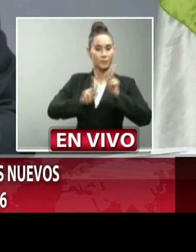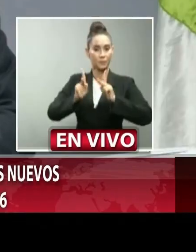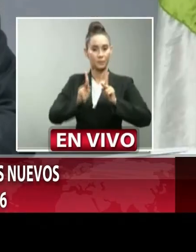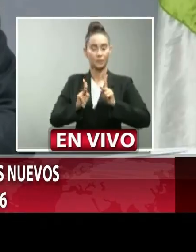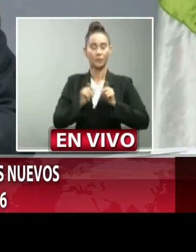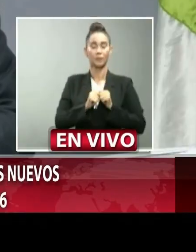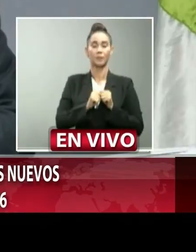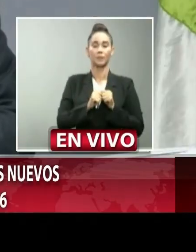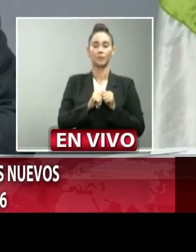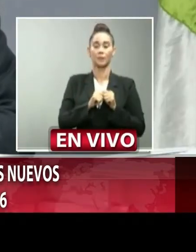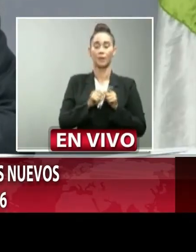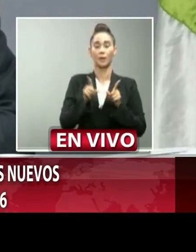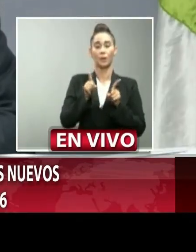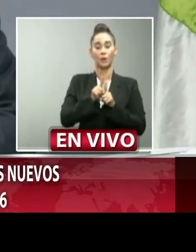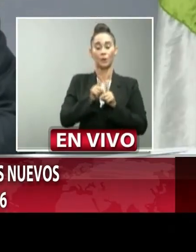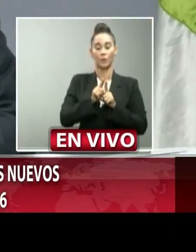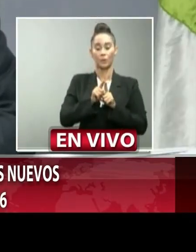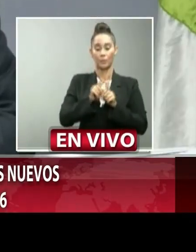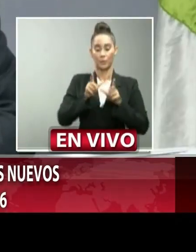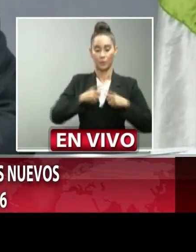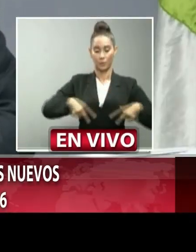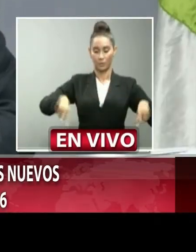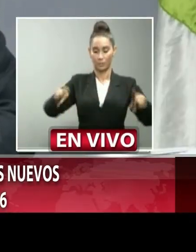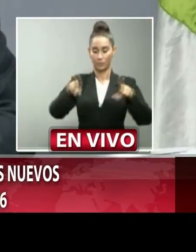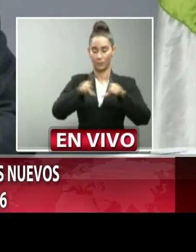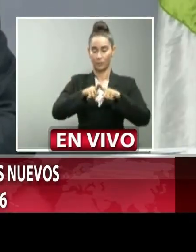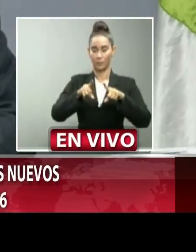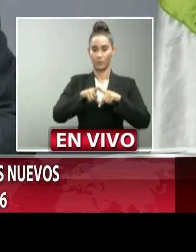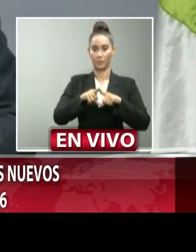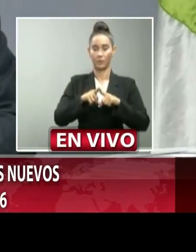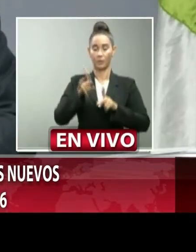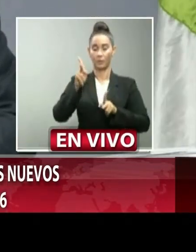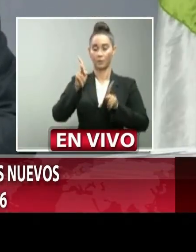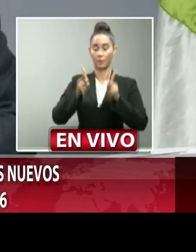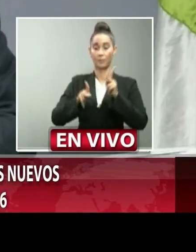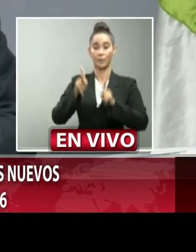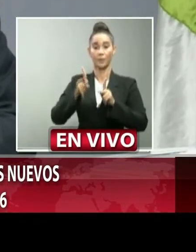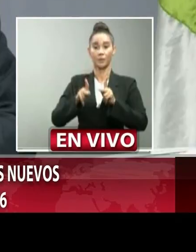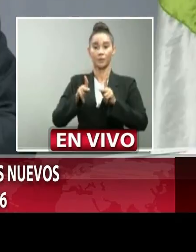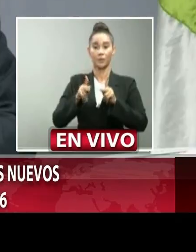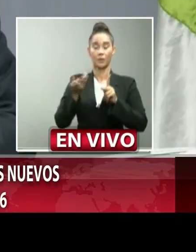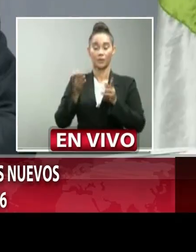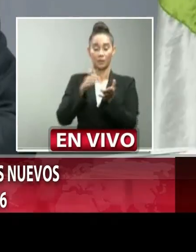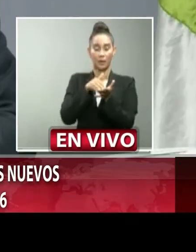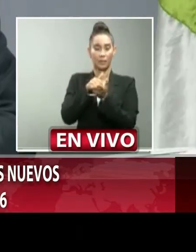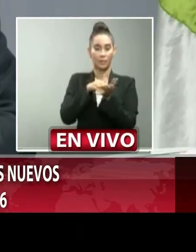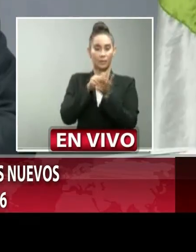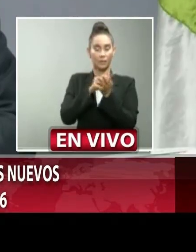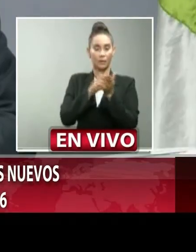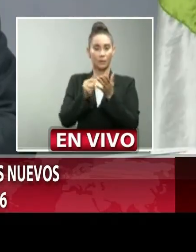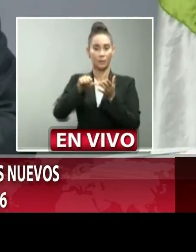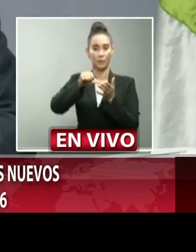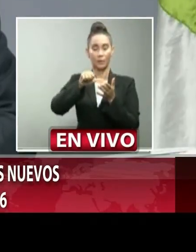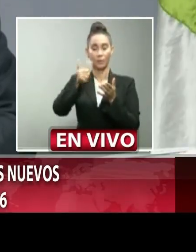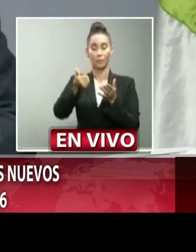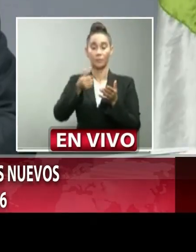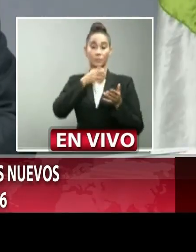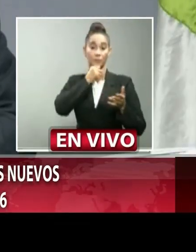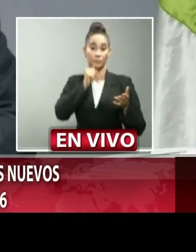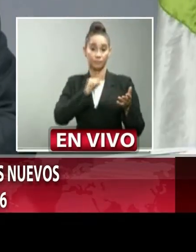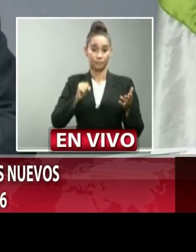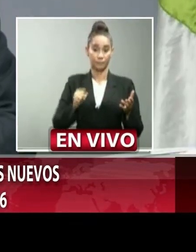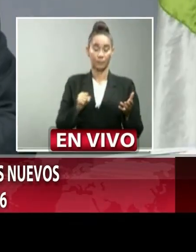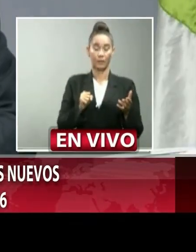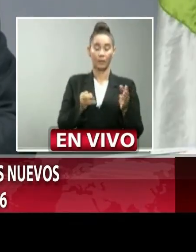se realicen o estancias con las personas vulnerables incluyendo a los mayores